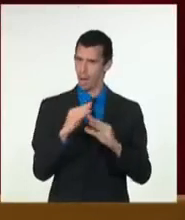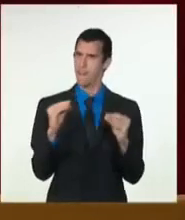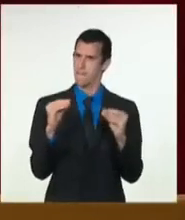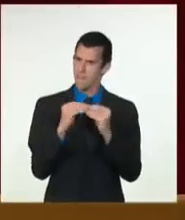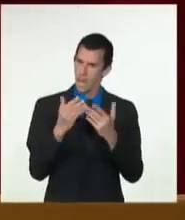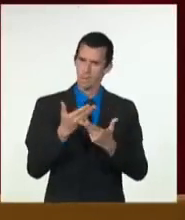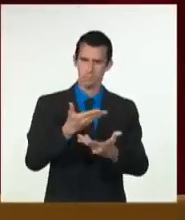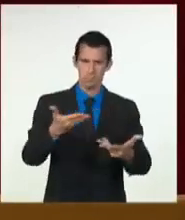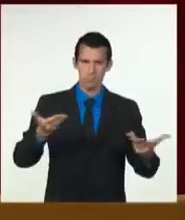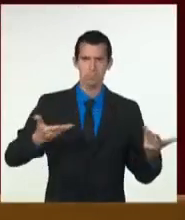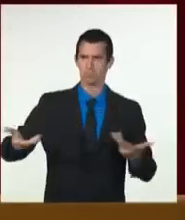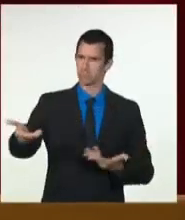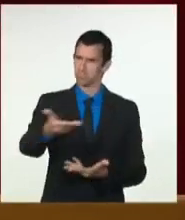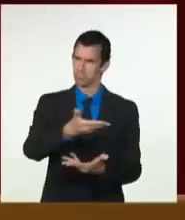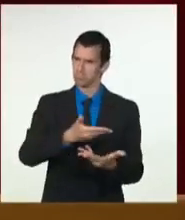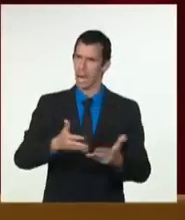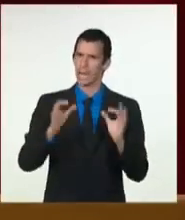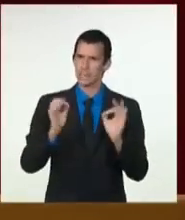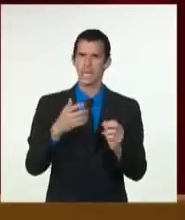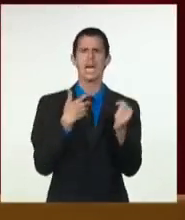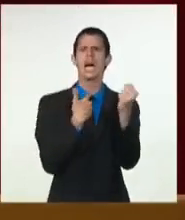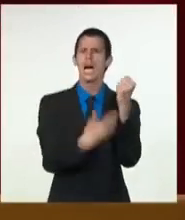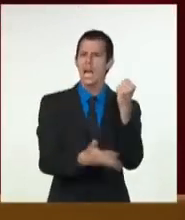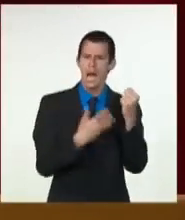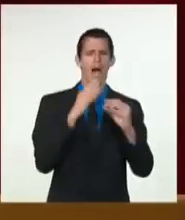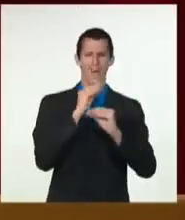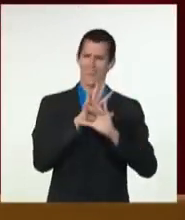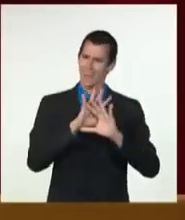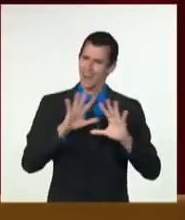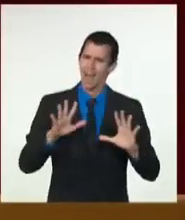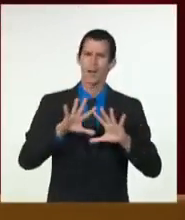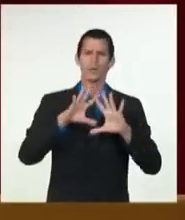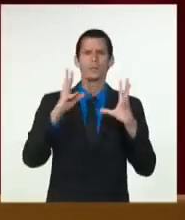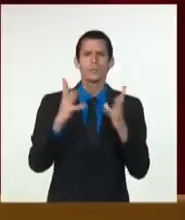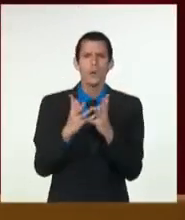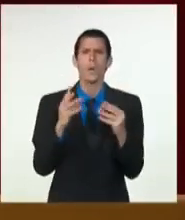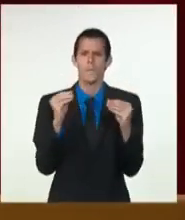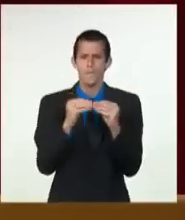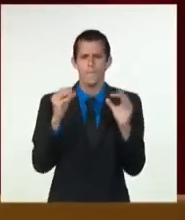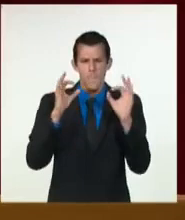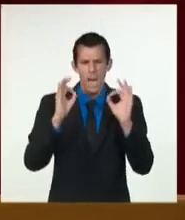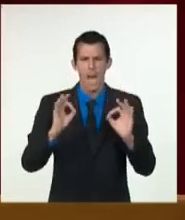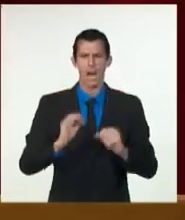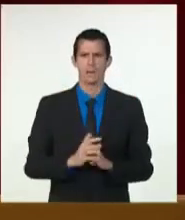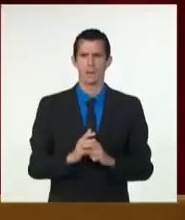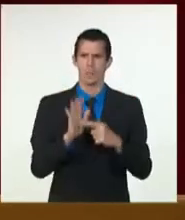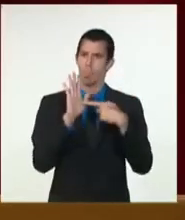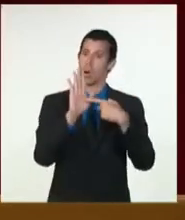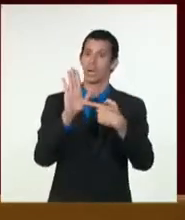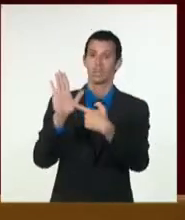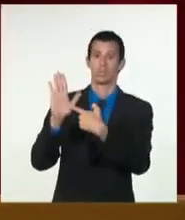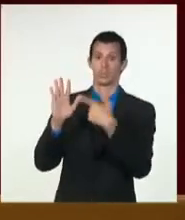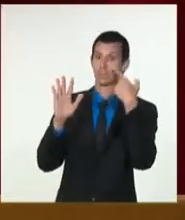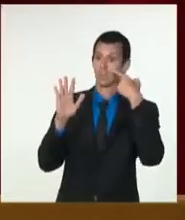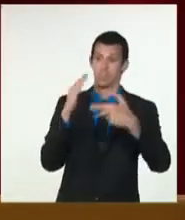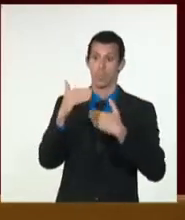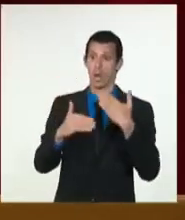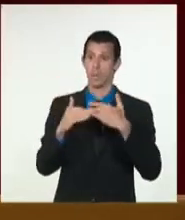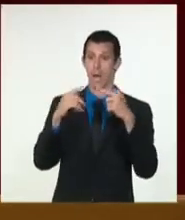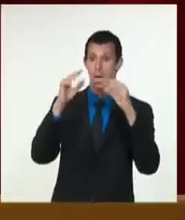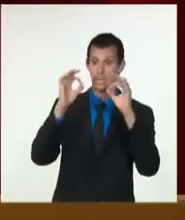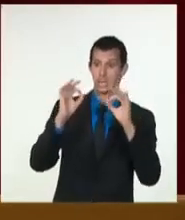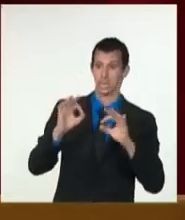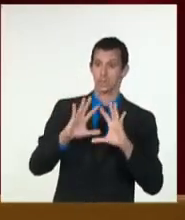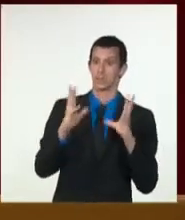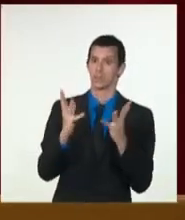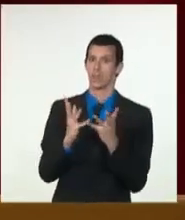de conocimiento de la realidad y es honesta preocupación y voluntad por perfeccionar la sociedad conscientes de que la